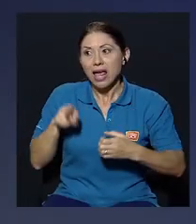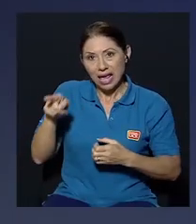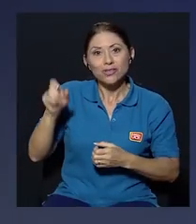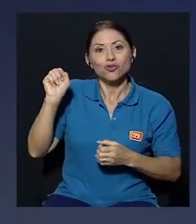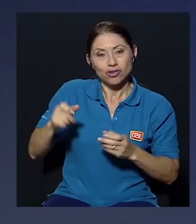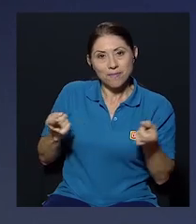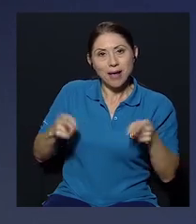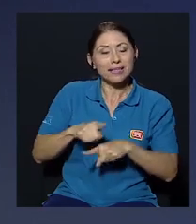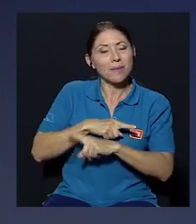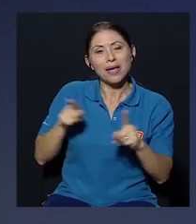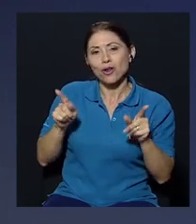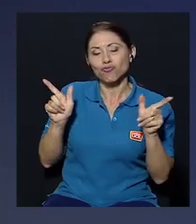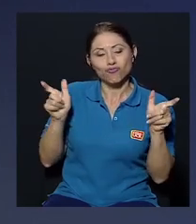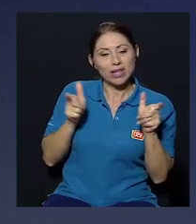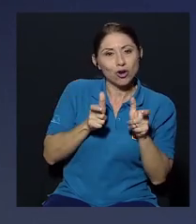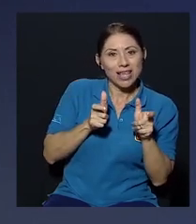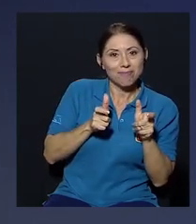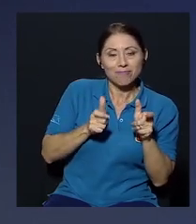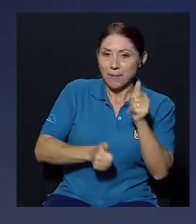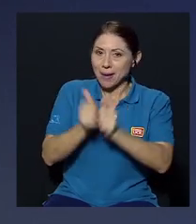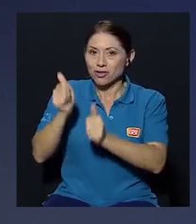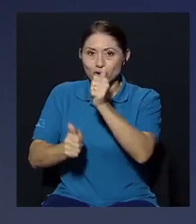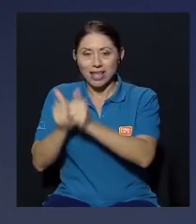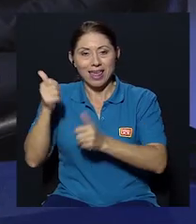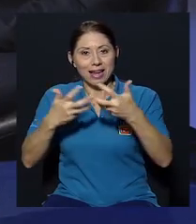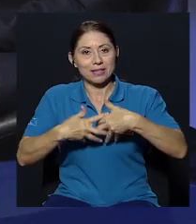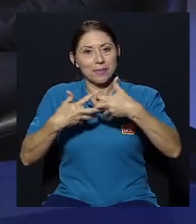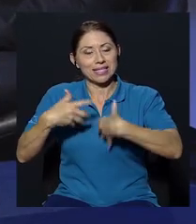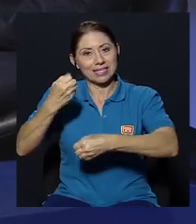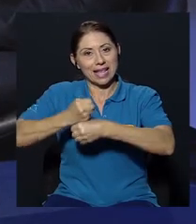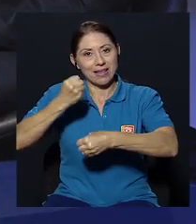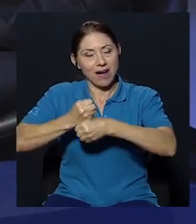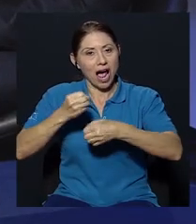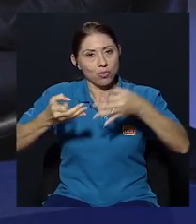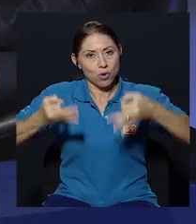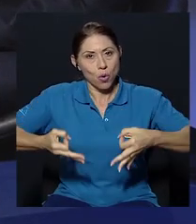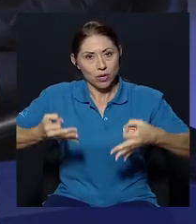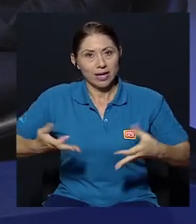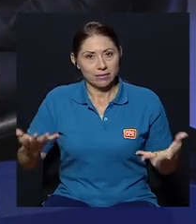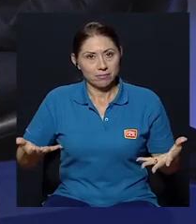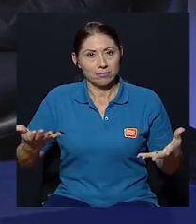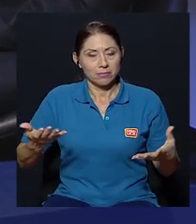eso existe pero le aseguro que es la minoría la mayoría de las empresas están trabajando en orden